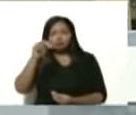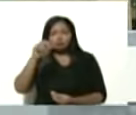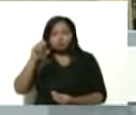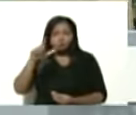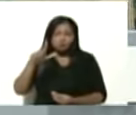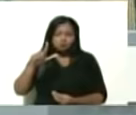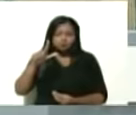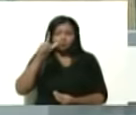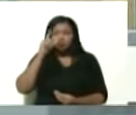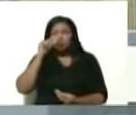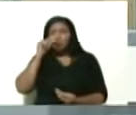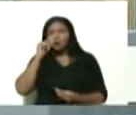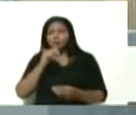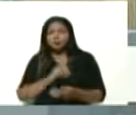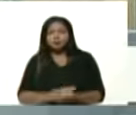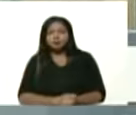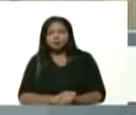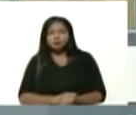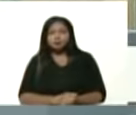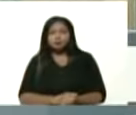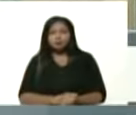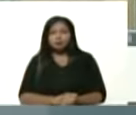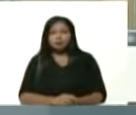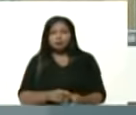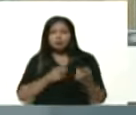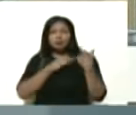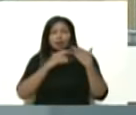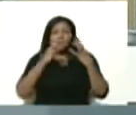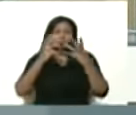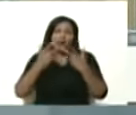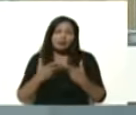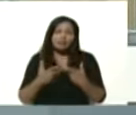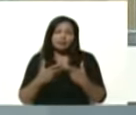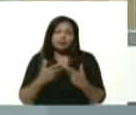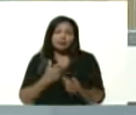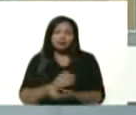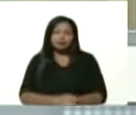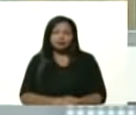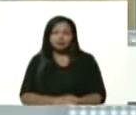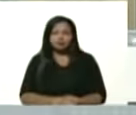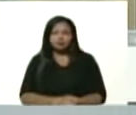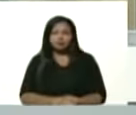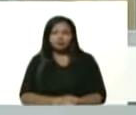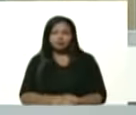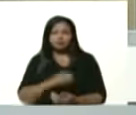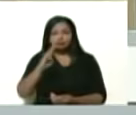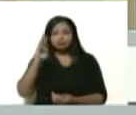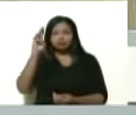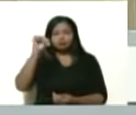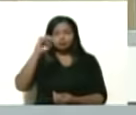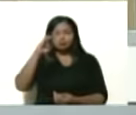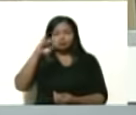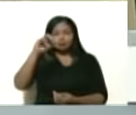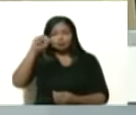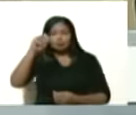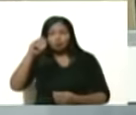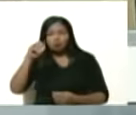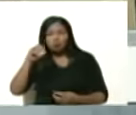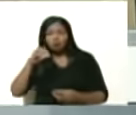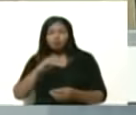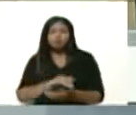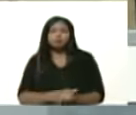Bambino Andrione, representante de la empresa. Bambino, compañía